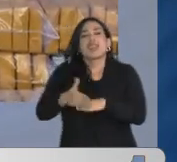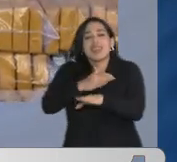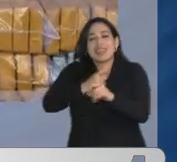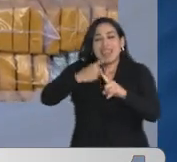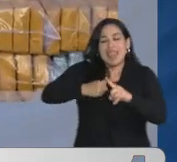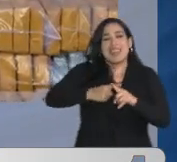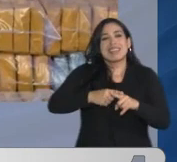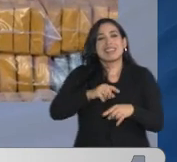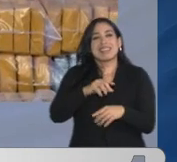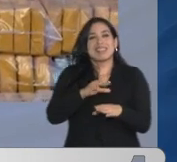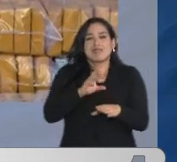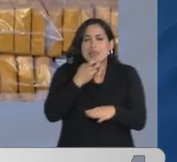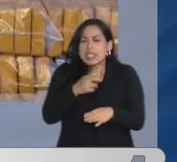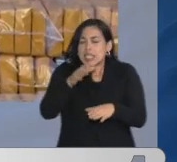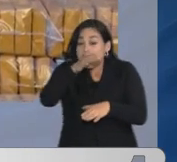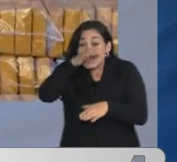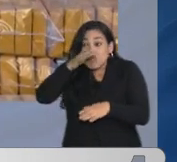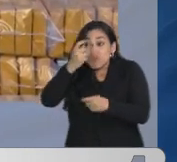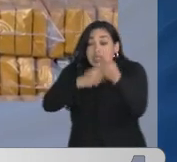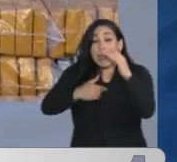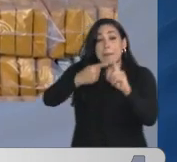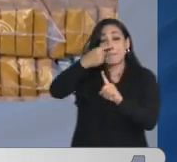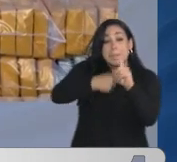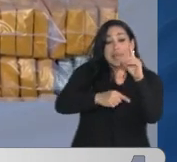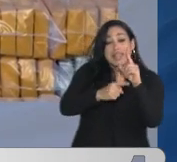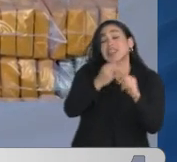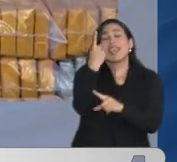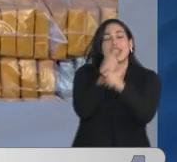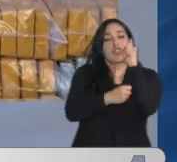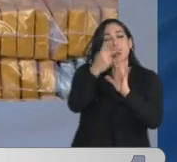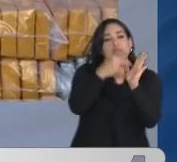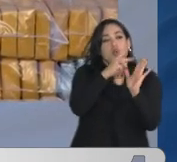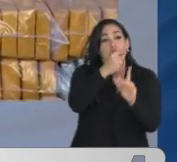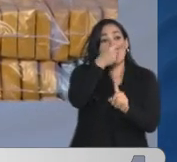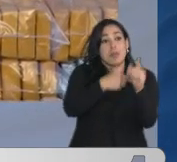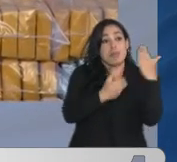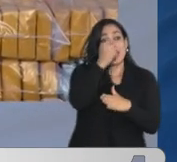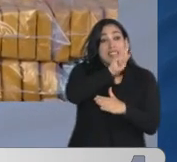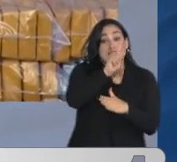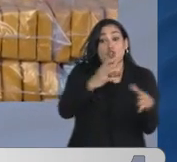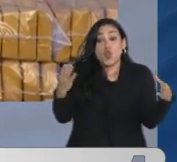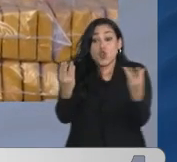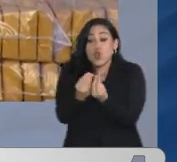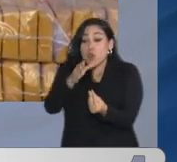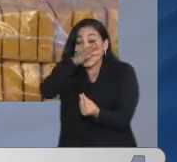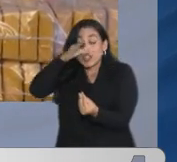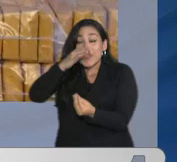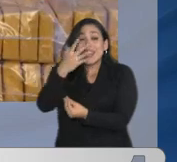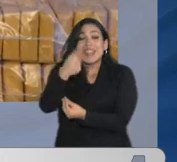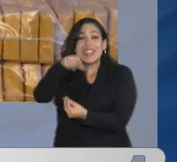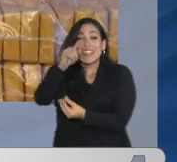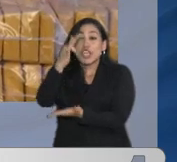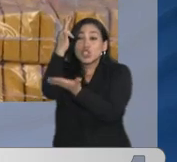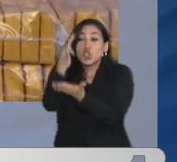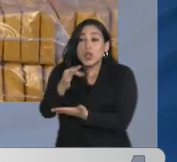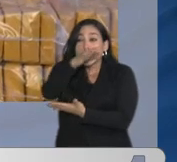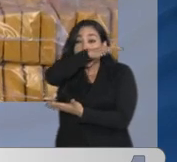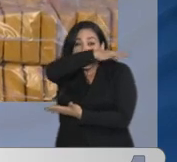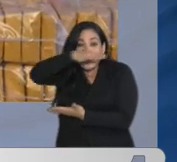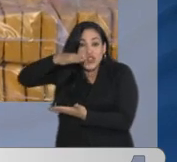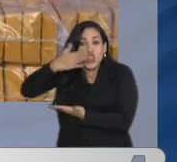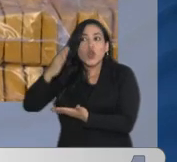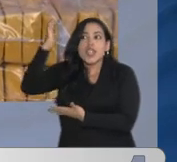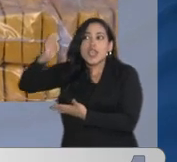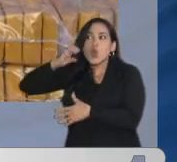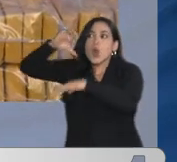Outransa, una megaoperación que inició en febrero pasado contra el grupo narcotraficante, responsable de más de 16 toneladas de cocaína incautadas